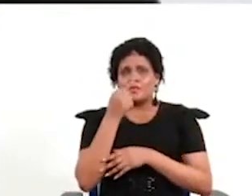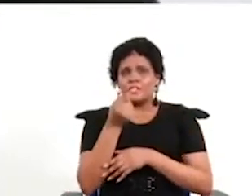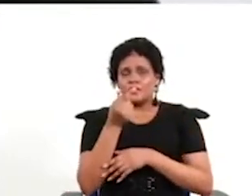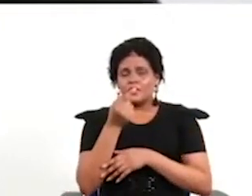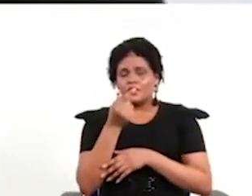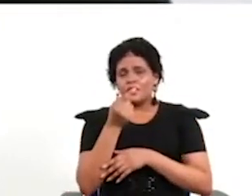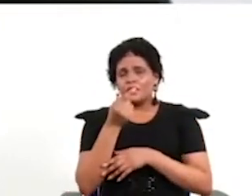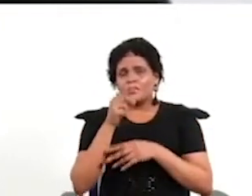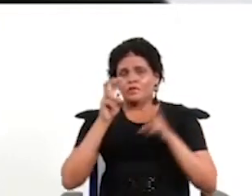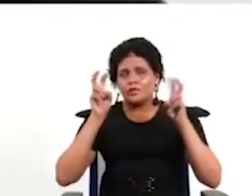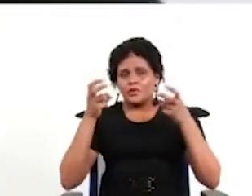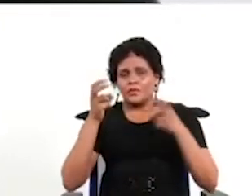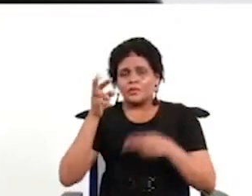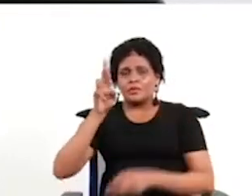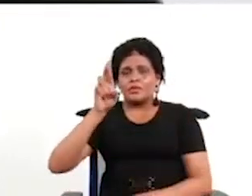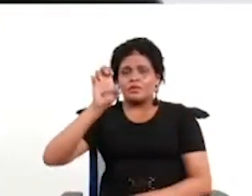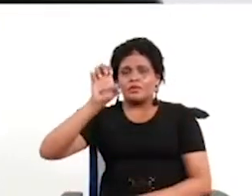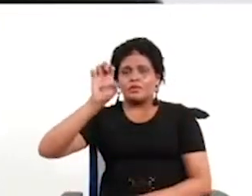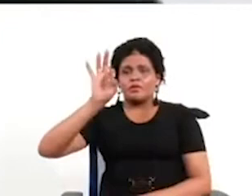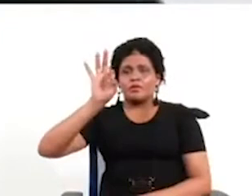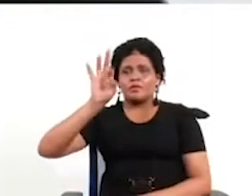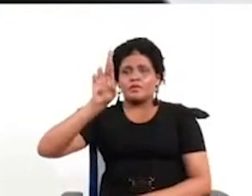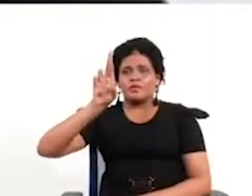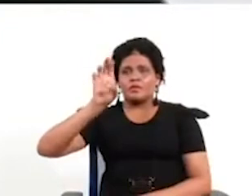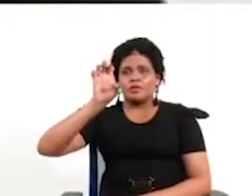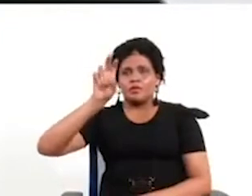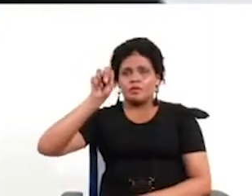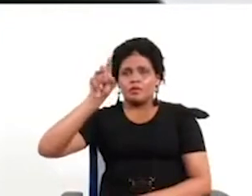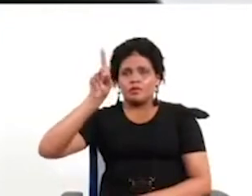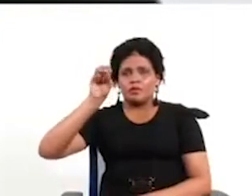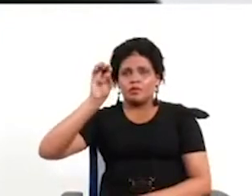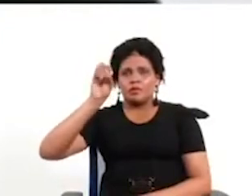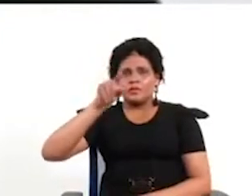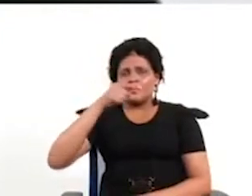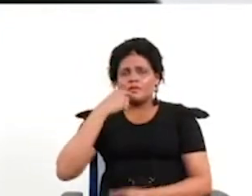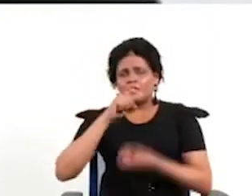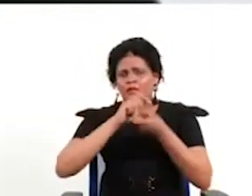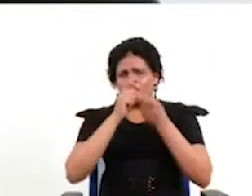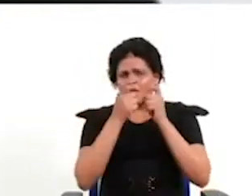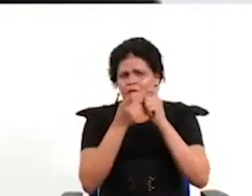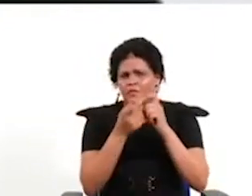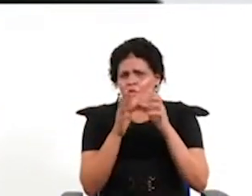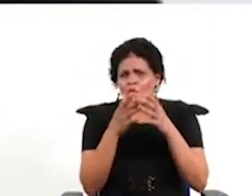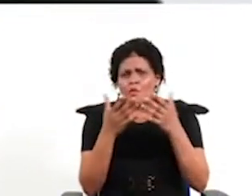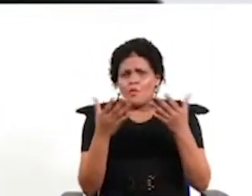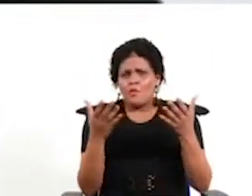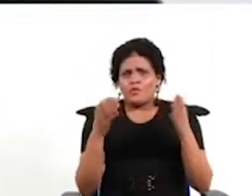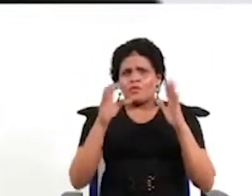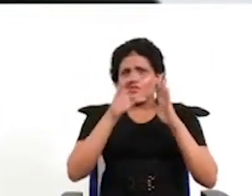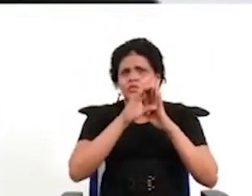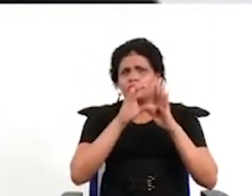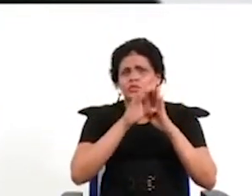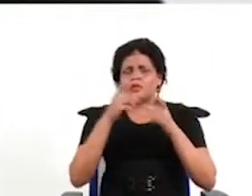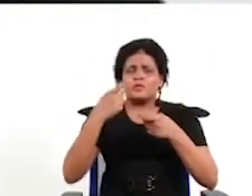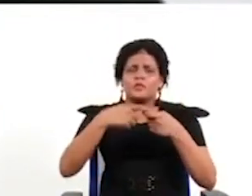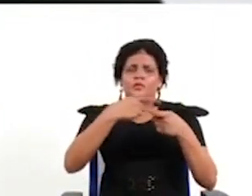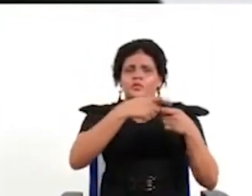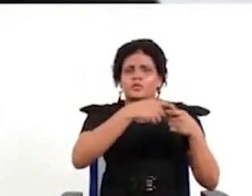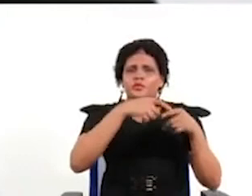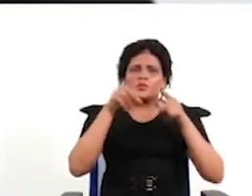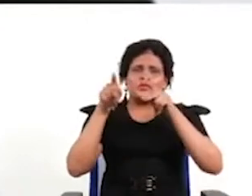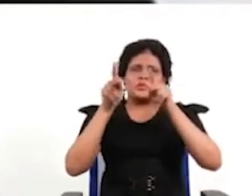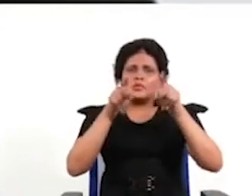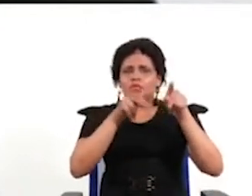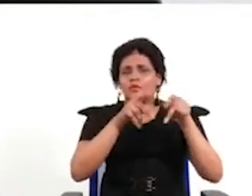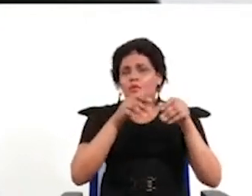sale inevitablemente cuando se habla de cambios constitucionales profundos y de participación ciudadana porque